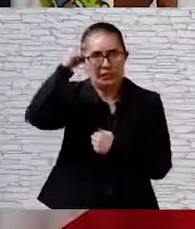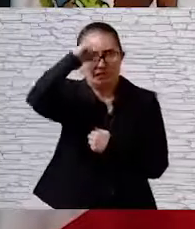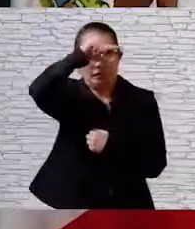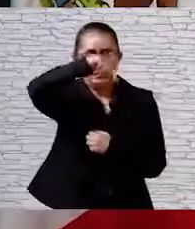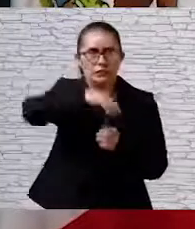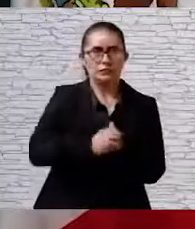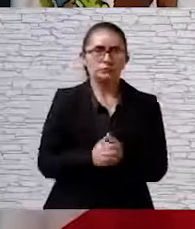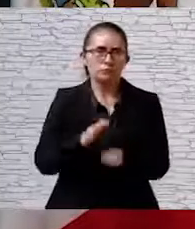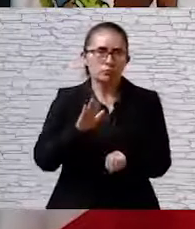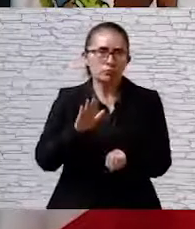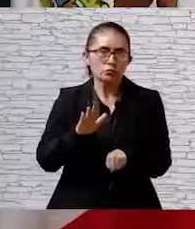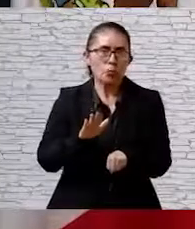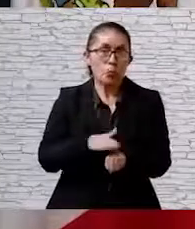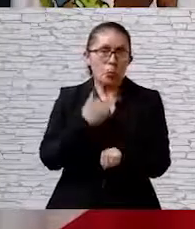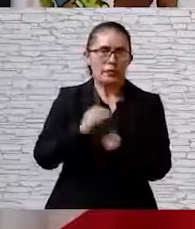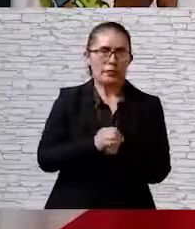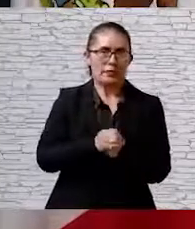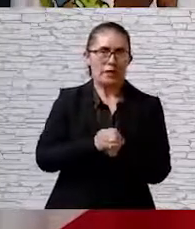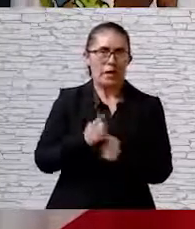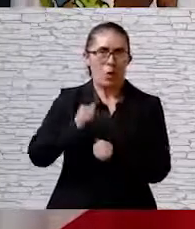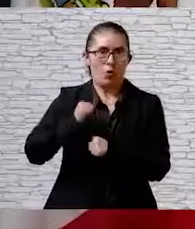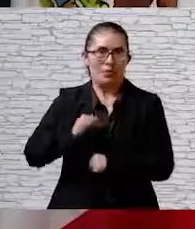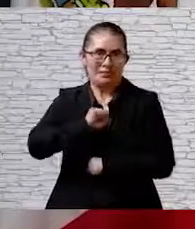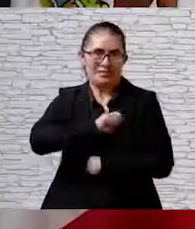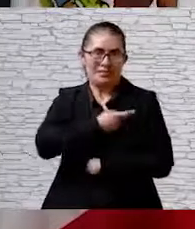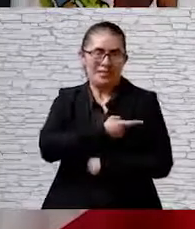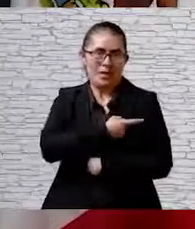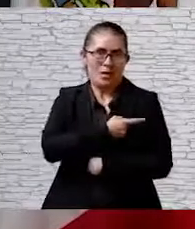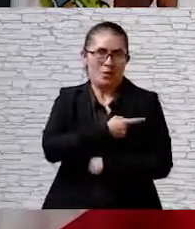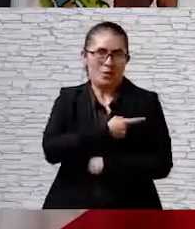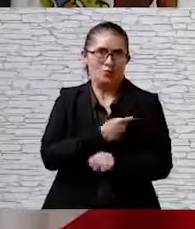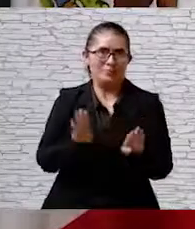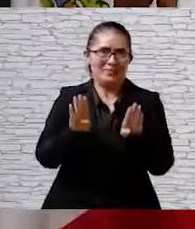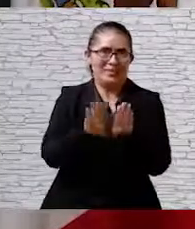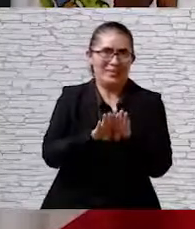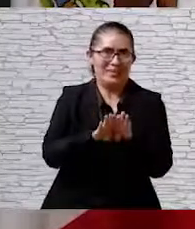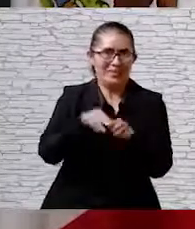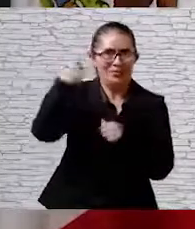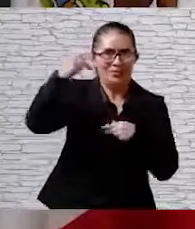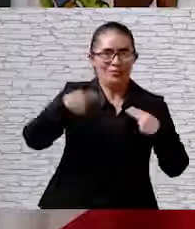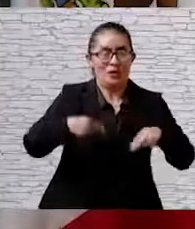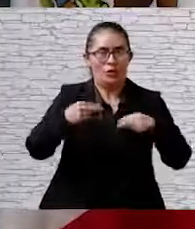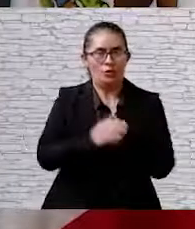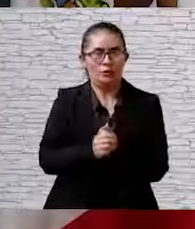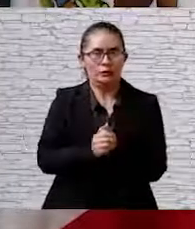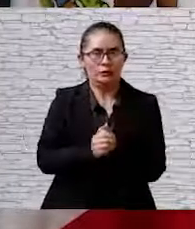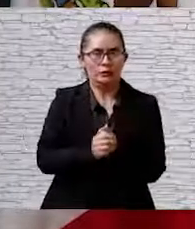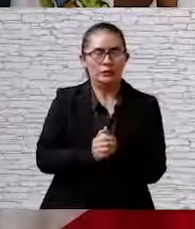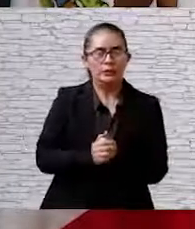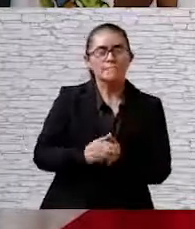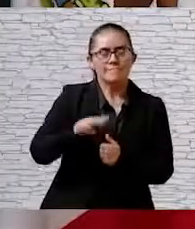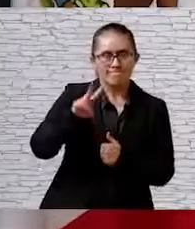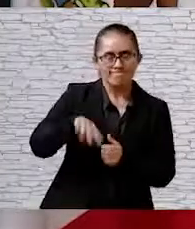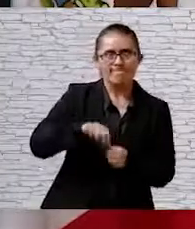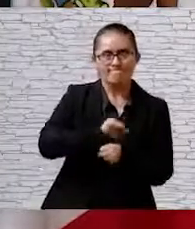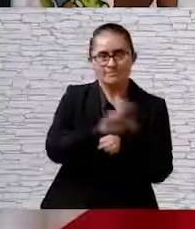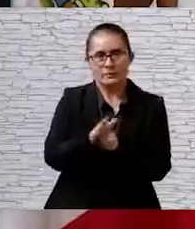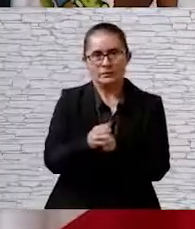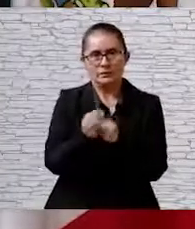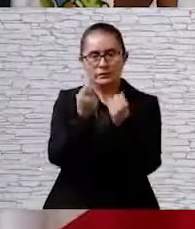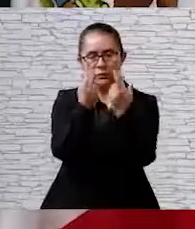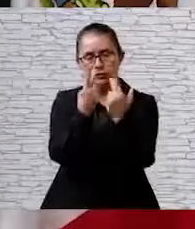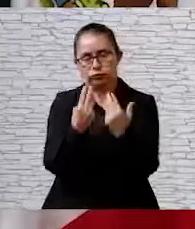actividades denominadas por la Autoridad Sanitaria del País como no esenciales. Sé que la pandemia